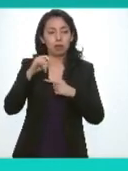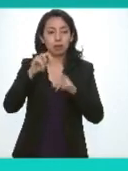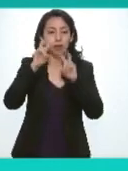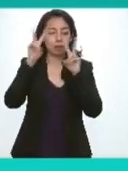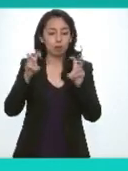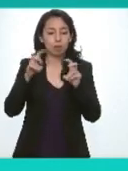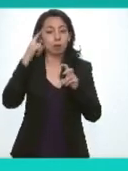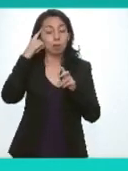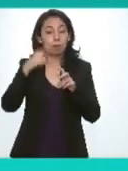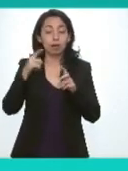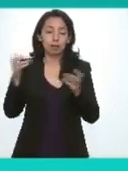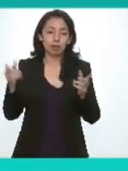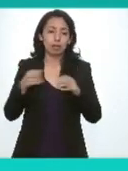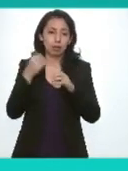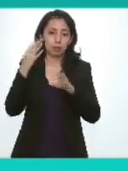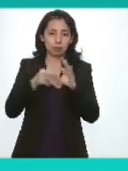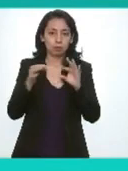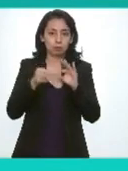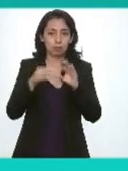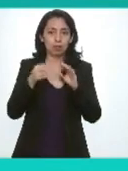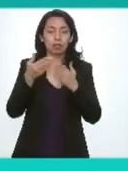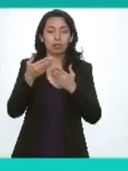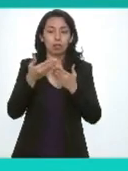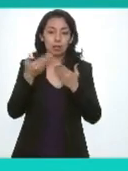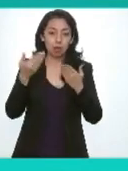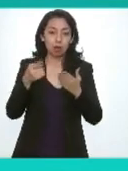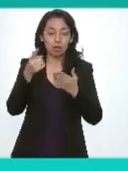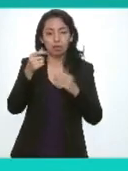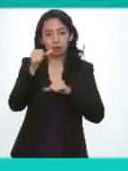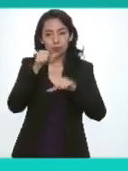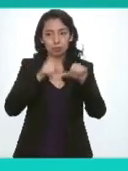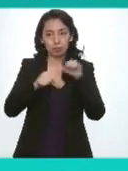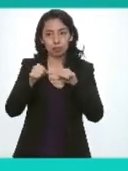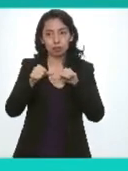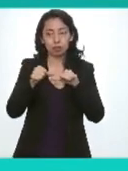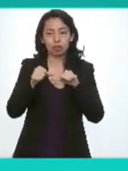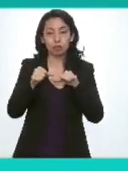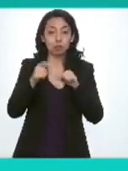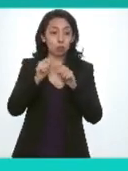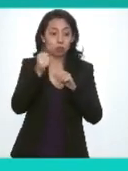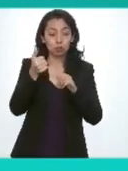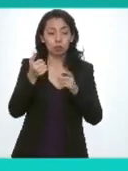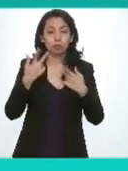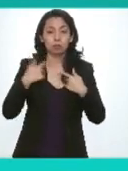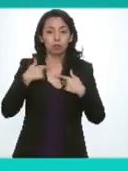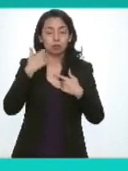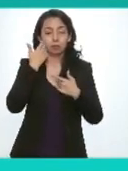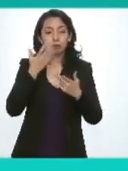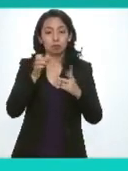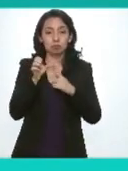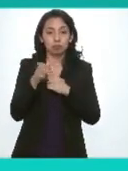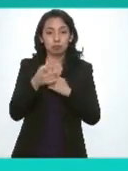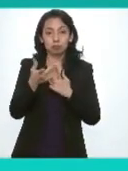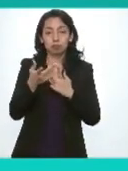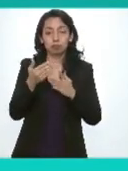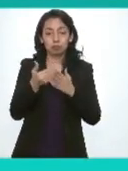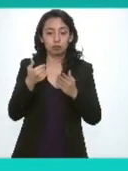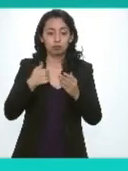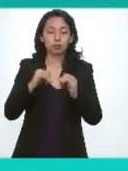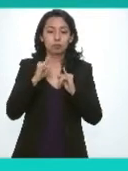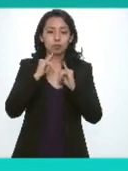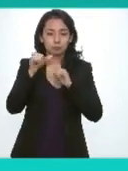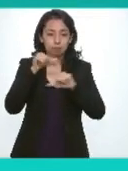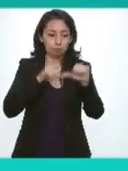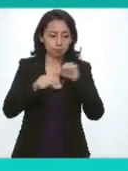sistema para su presentación y ella en su caso se le da la palabra si además de ella alguien de la comisión va a exponer